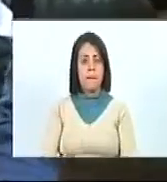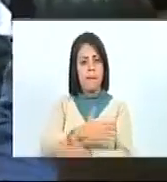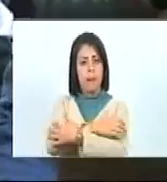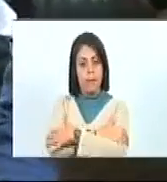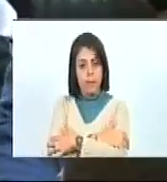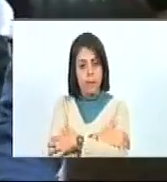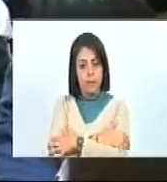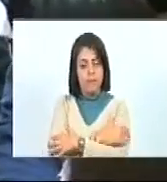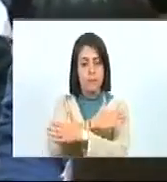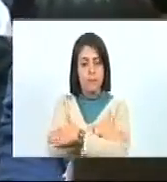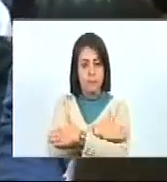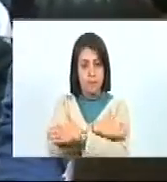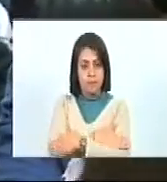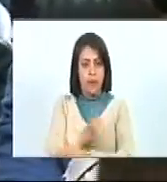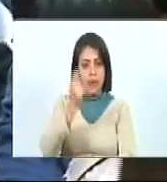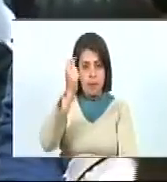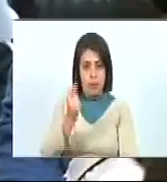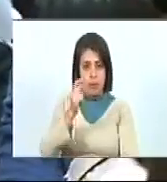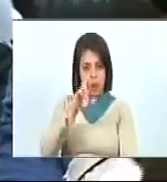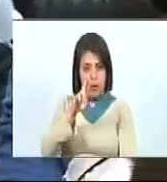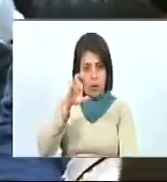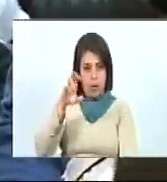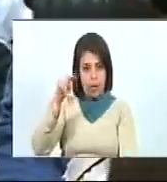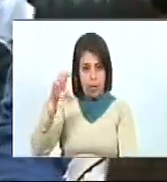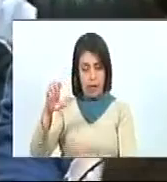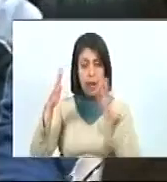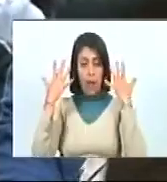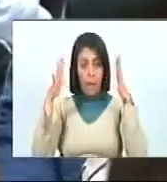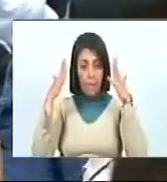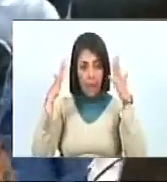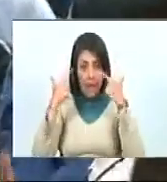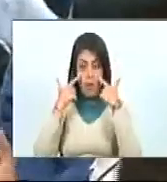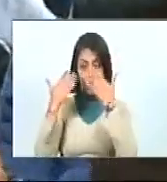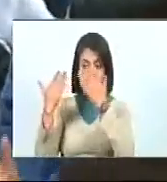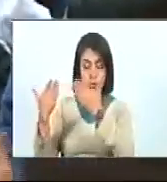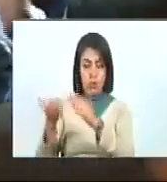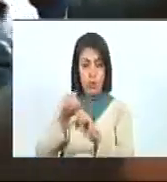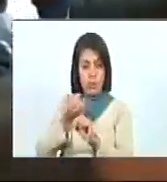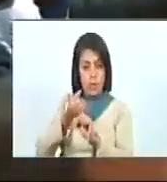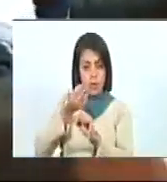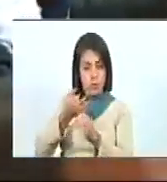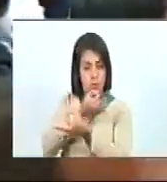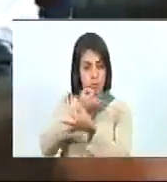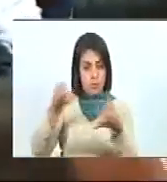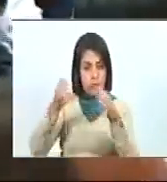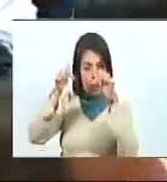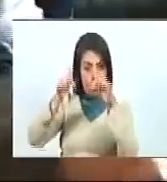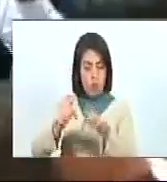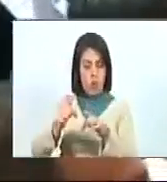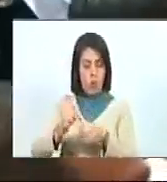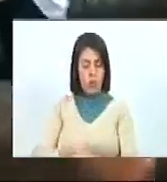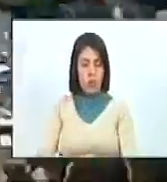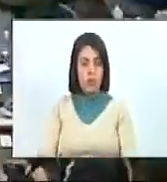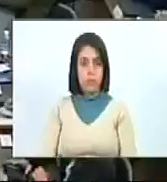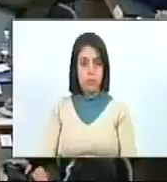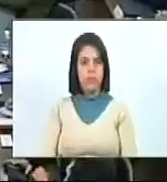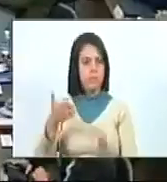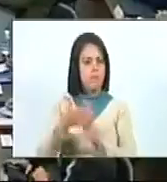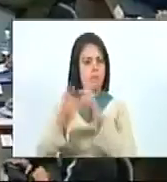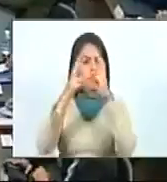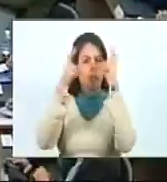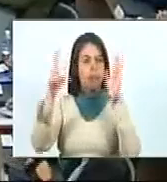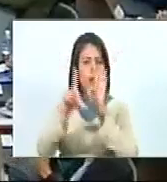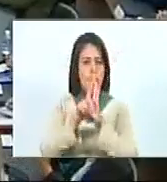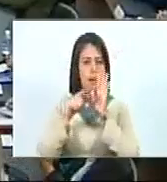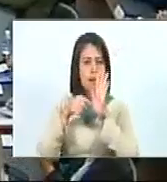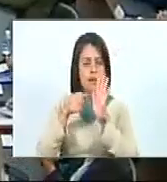abrazo y nuestra felicitación a nuestro diputado René, un aplauso para él por esa presentación tan extraordinaria del día de hoy. Con respecto al tema de